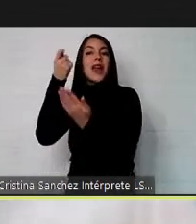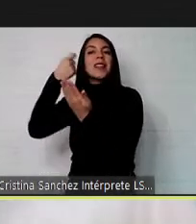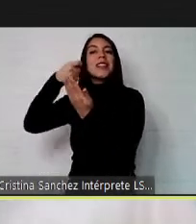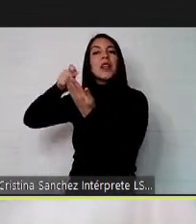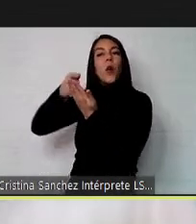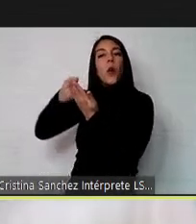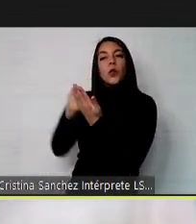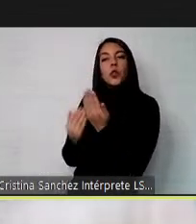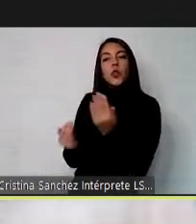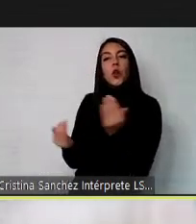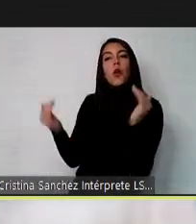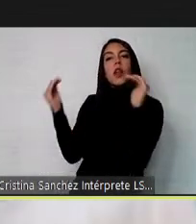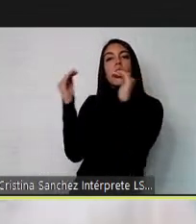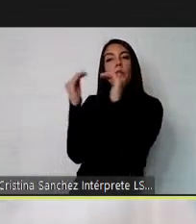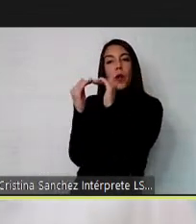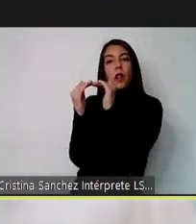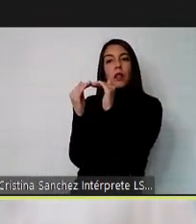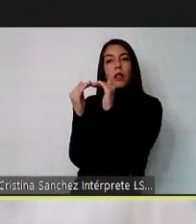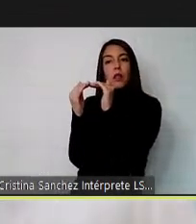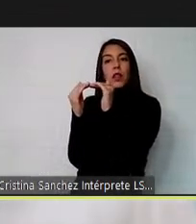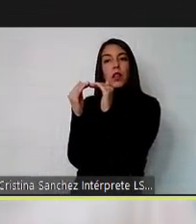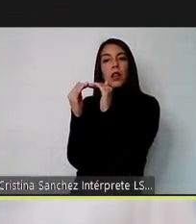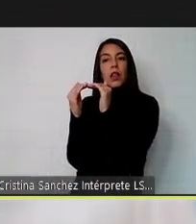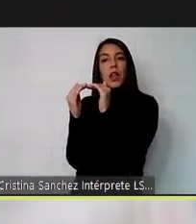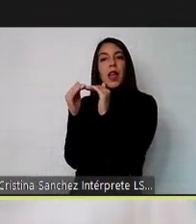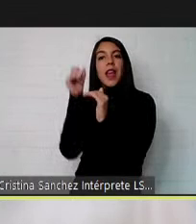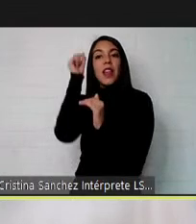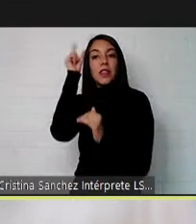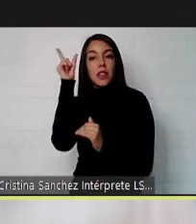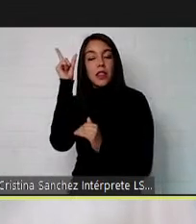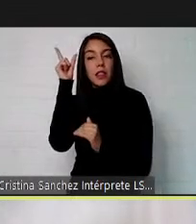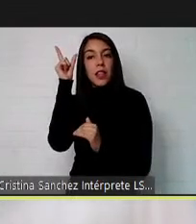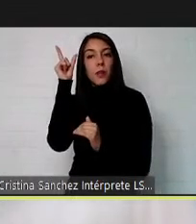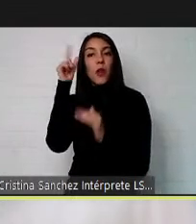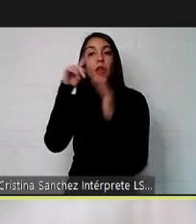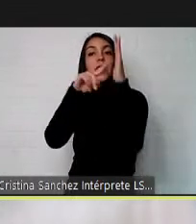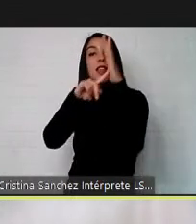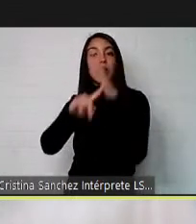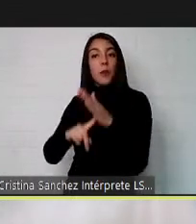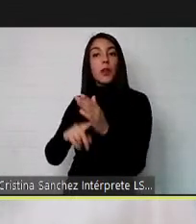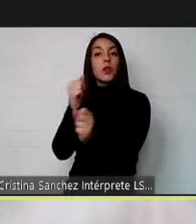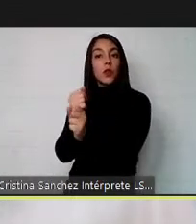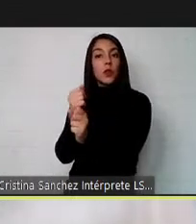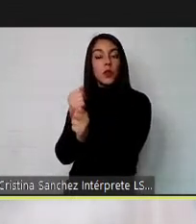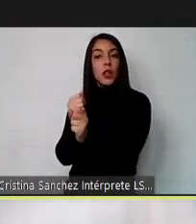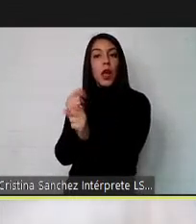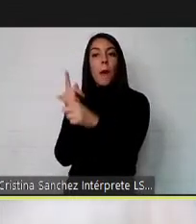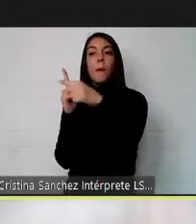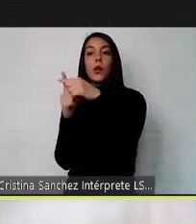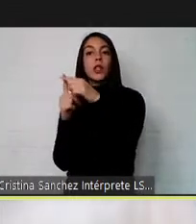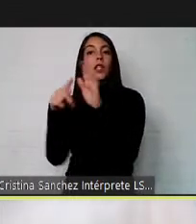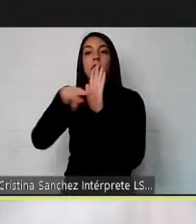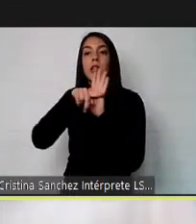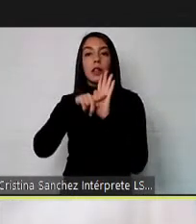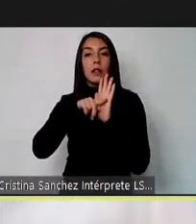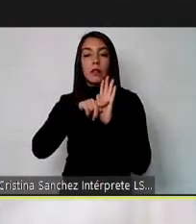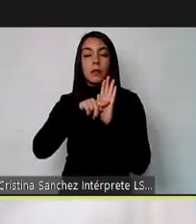igualdad de condiciones entendemos que la discriminación laboral ni positiva ni negativa